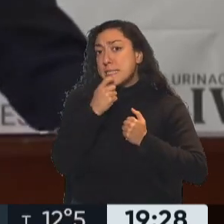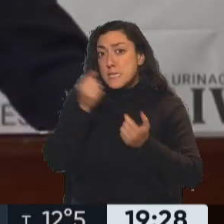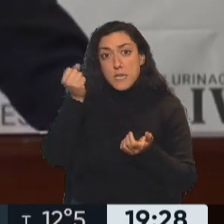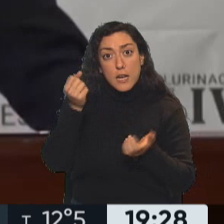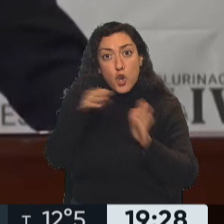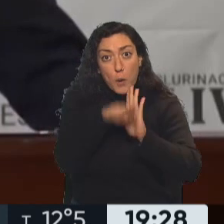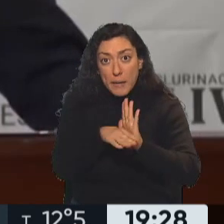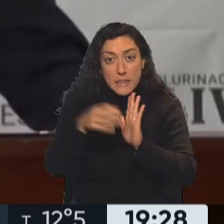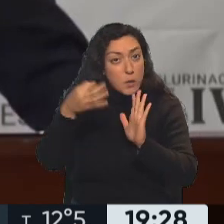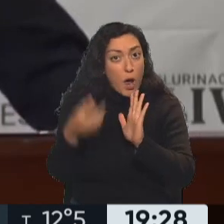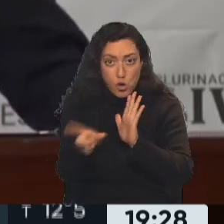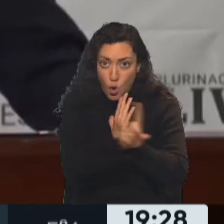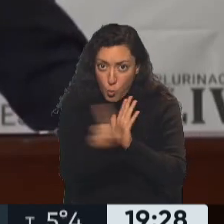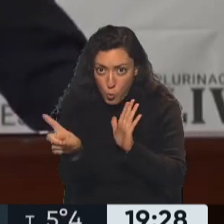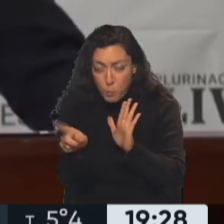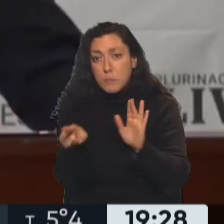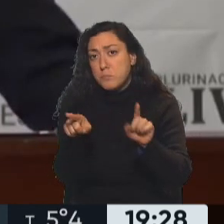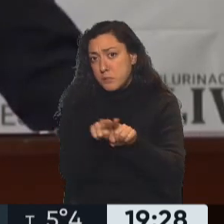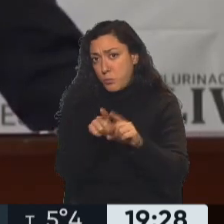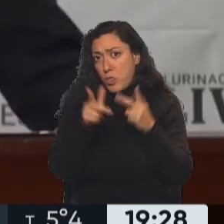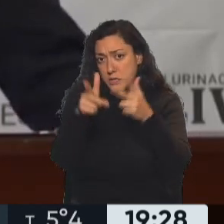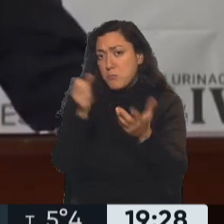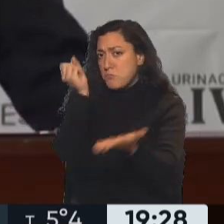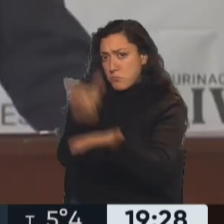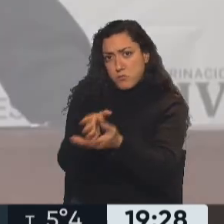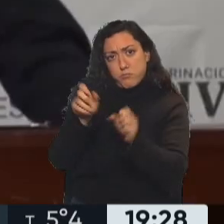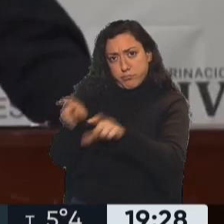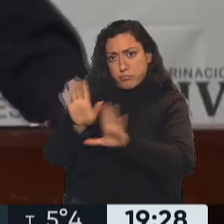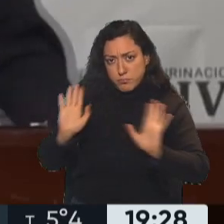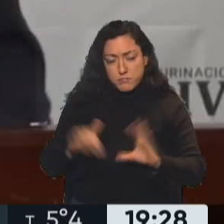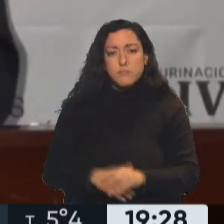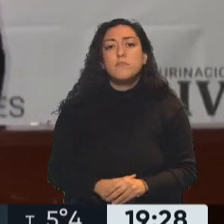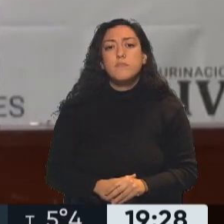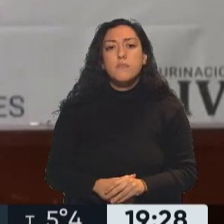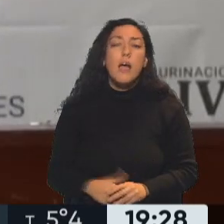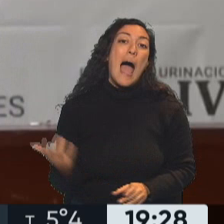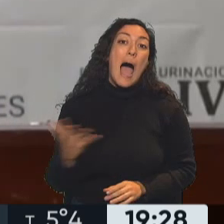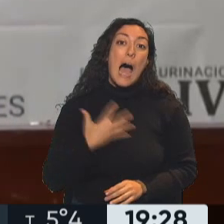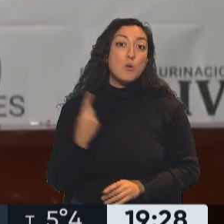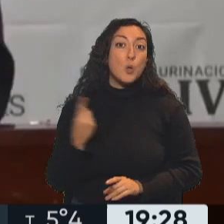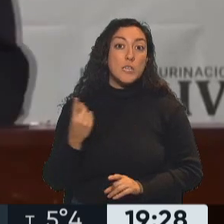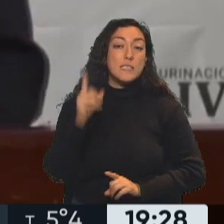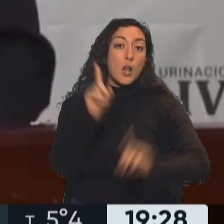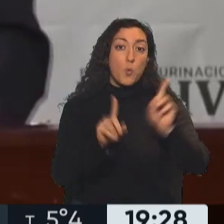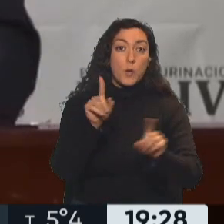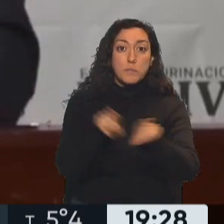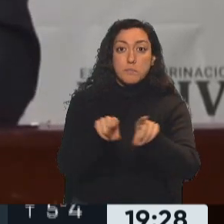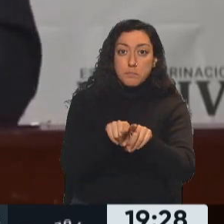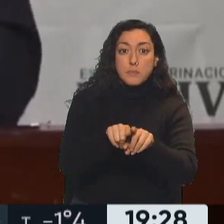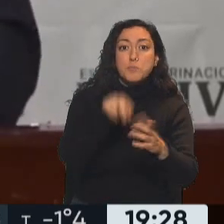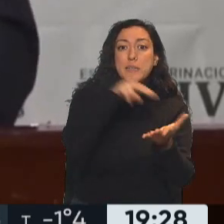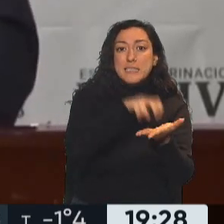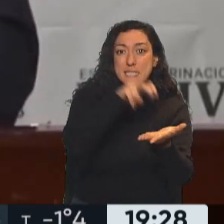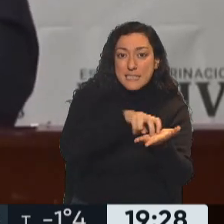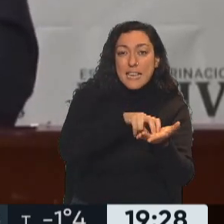normativa que hemos mencionado, pues procederán las sanciones correspondientes. Algunas autoridades en Salta y algunos medios de